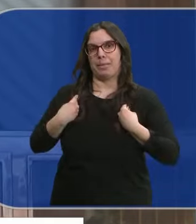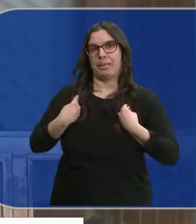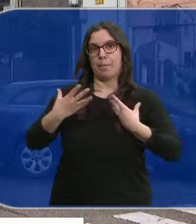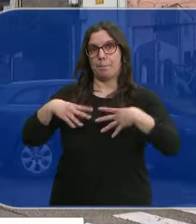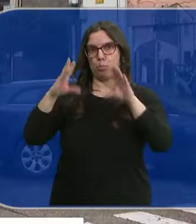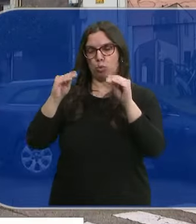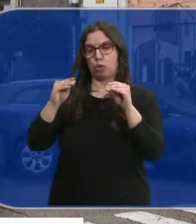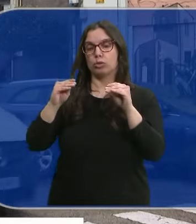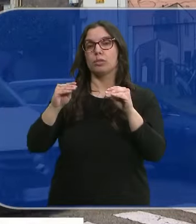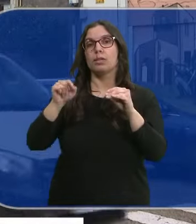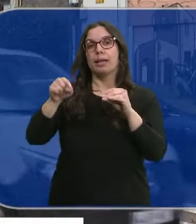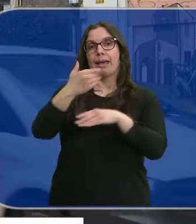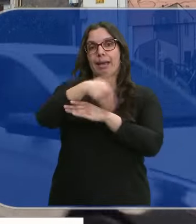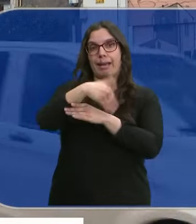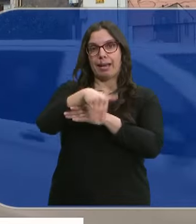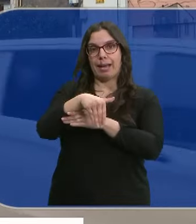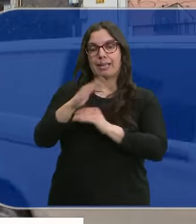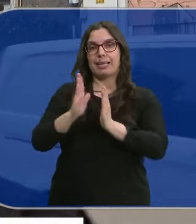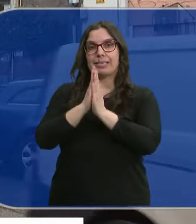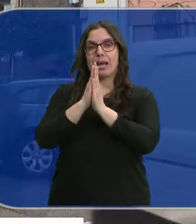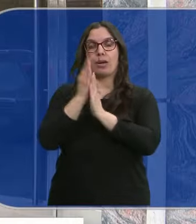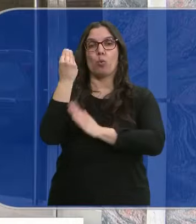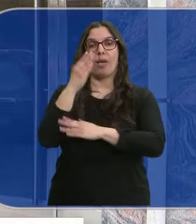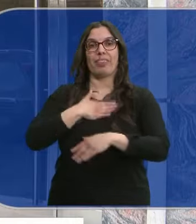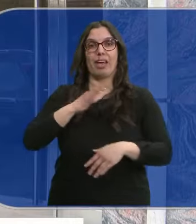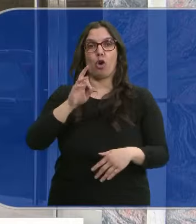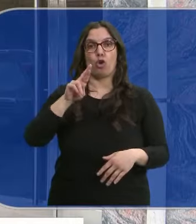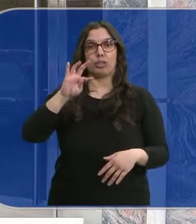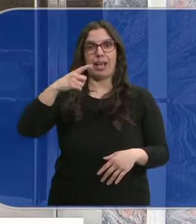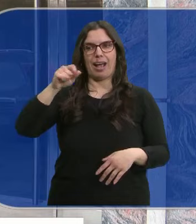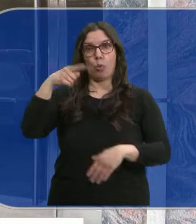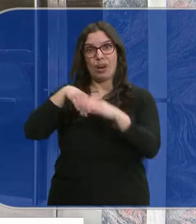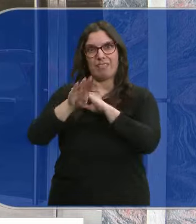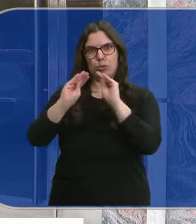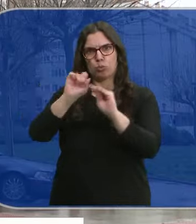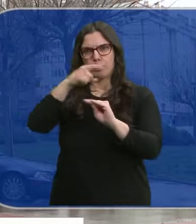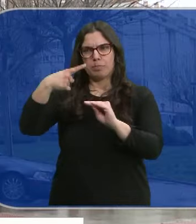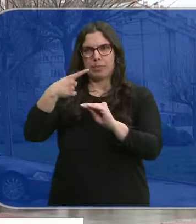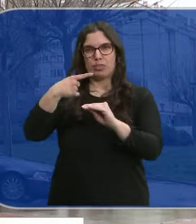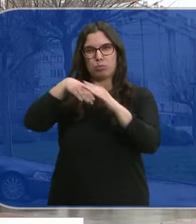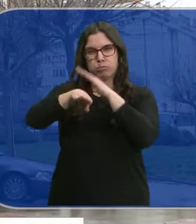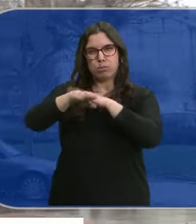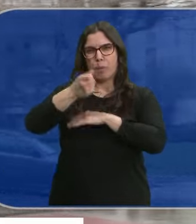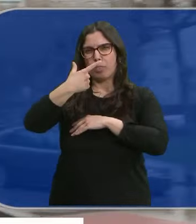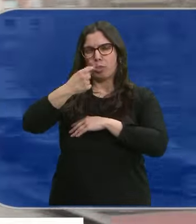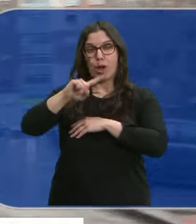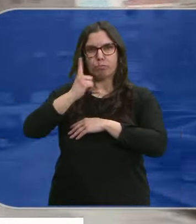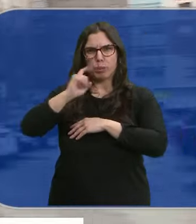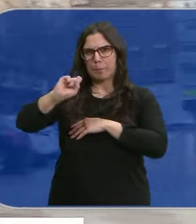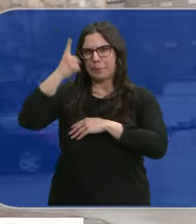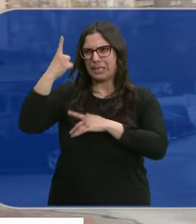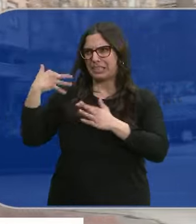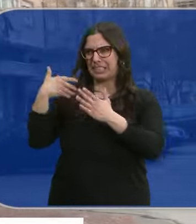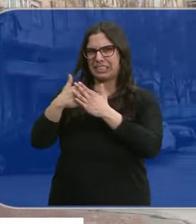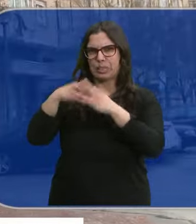en su casa, en un piso del número 14 de la calle San Juan de Ortega, uno de los mayores alijos de droga que la Benemérita ha incautado